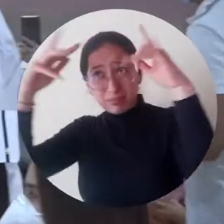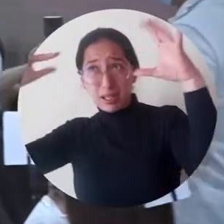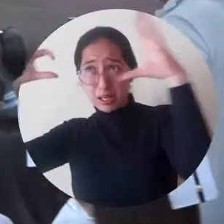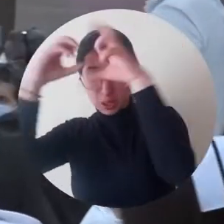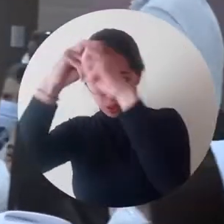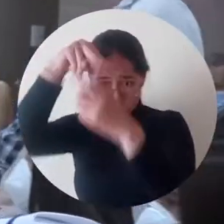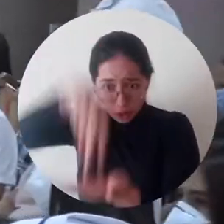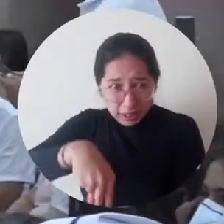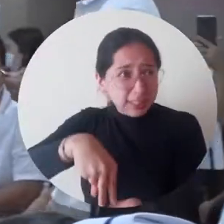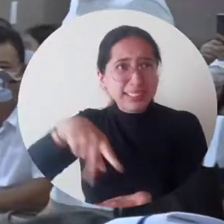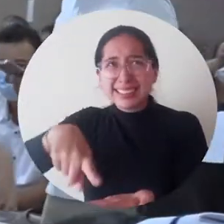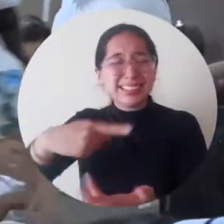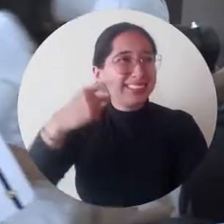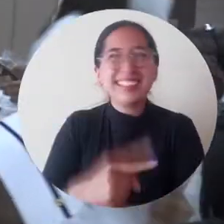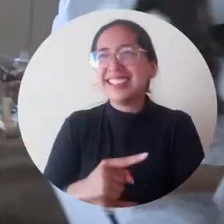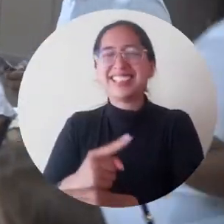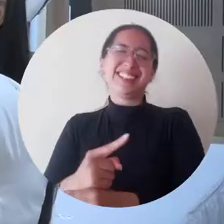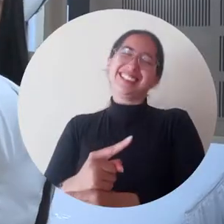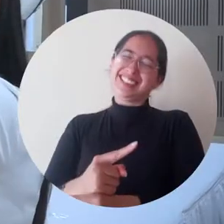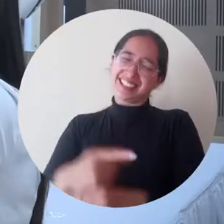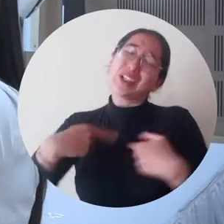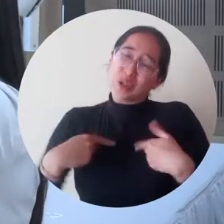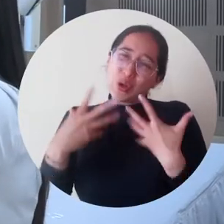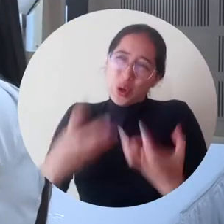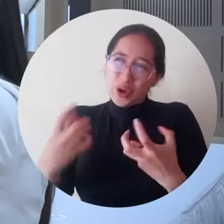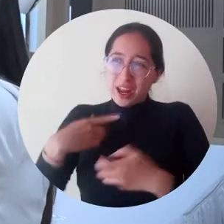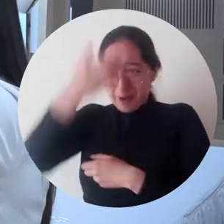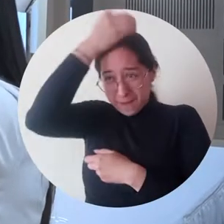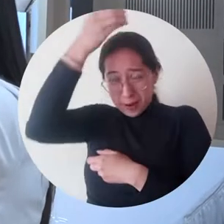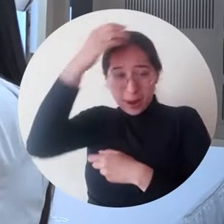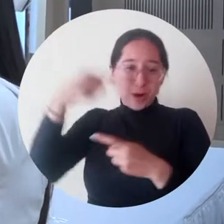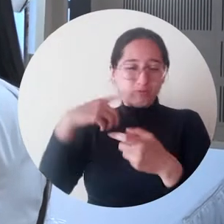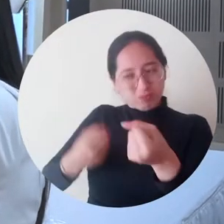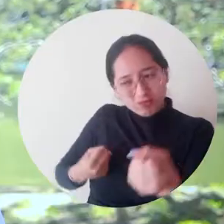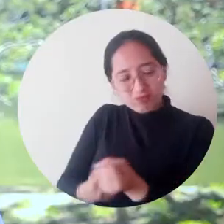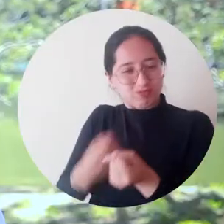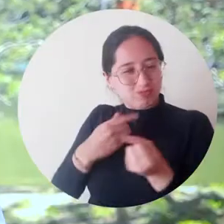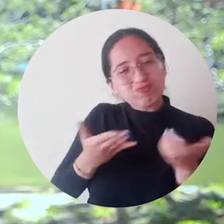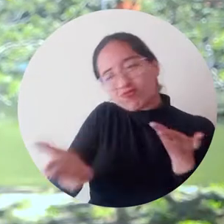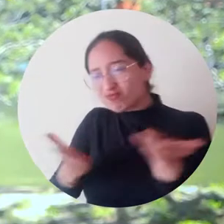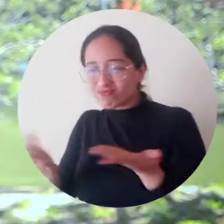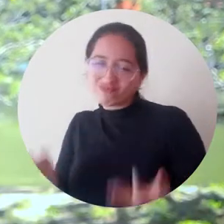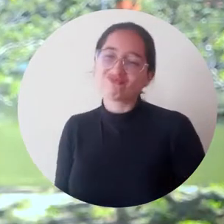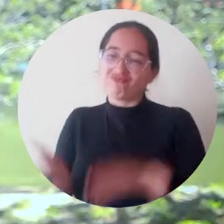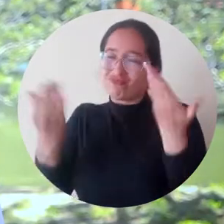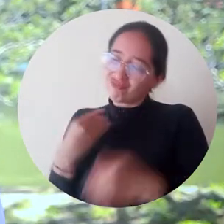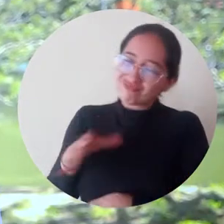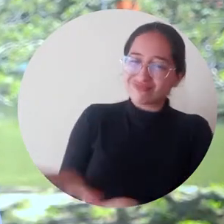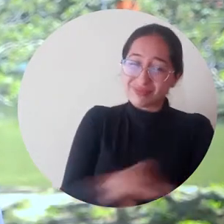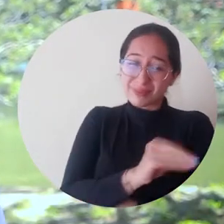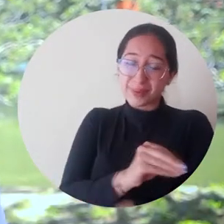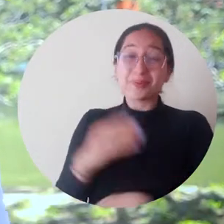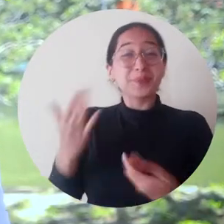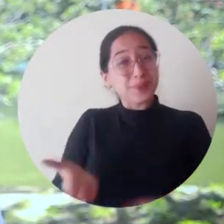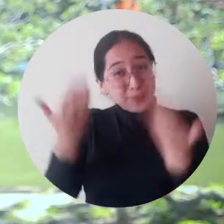Y entonces yo miro a la Universidad de Magdalena, miro a mis compañeros, miro a cualquier persona y digo, yo quiero ser buen enfermero para ella.